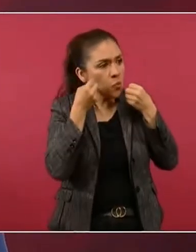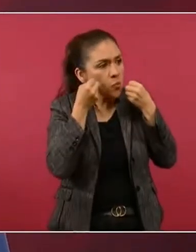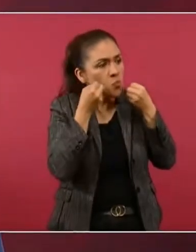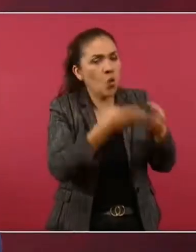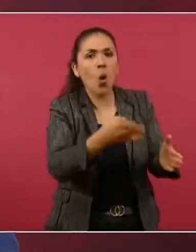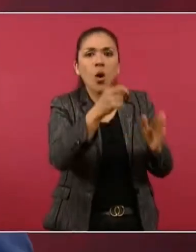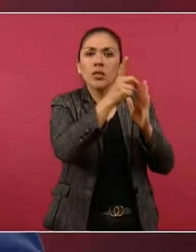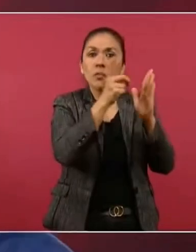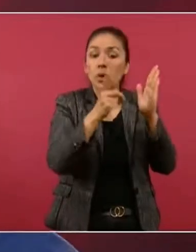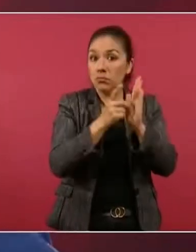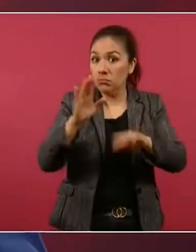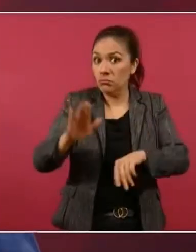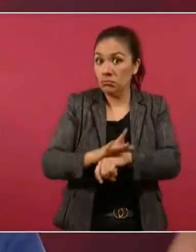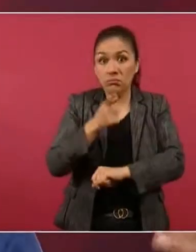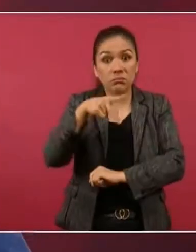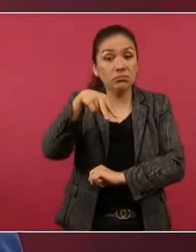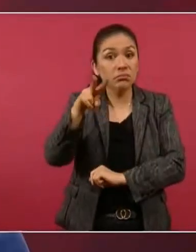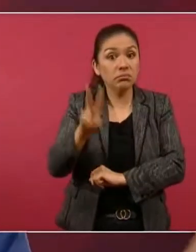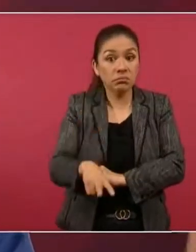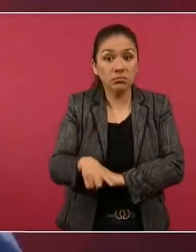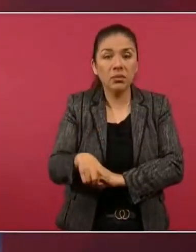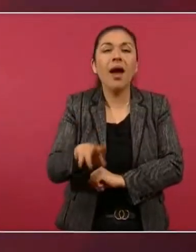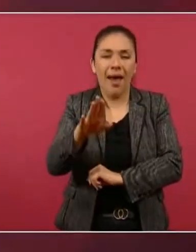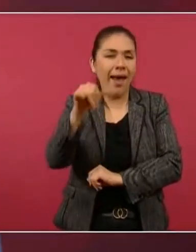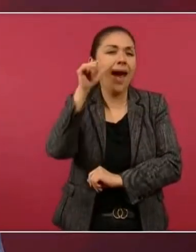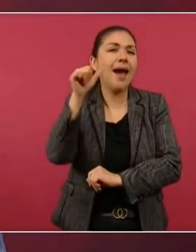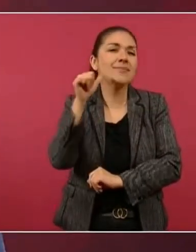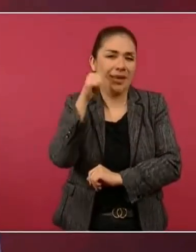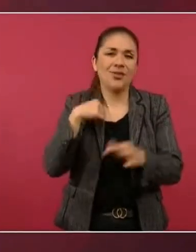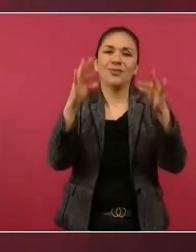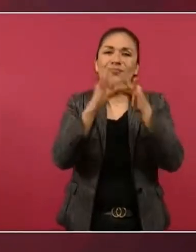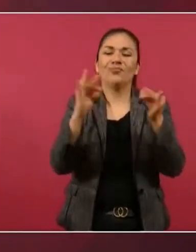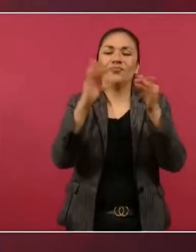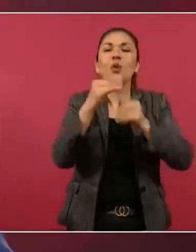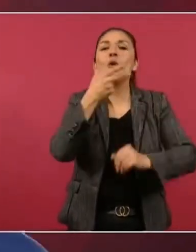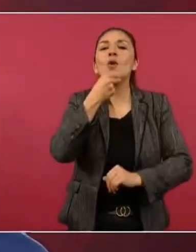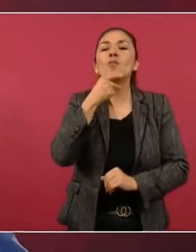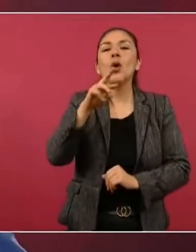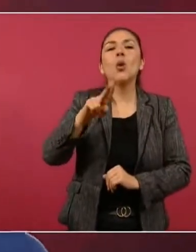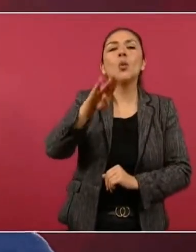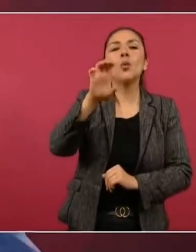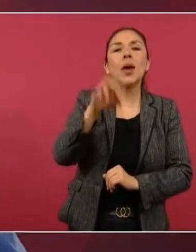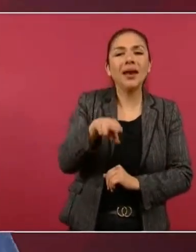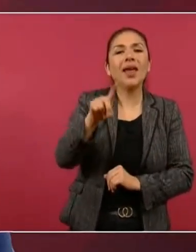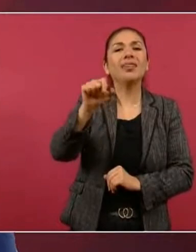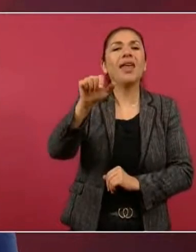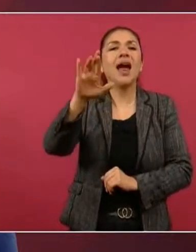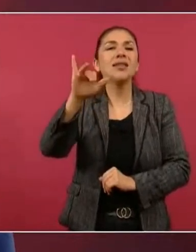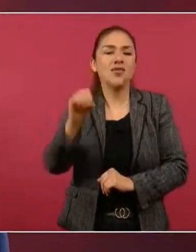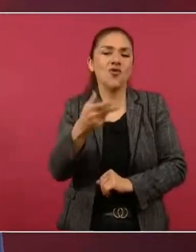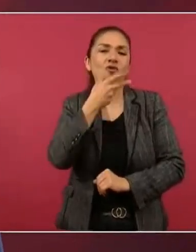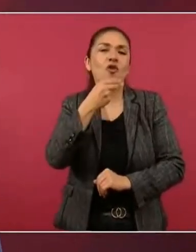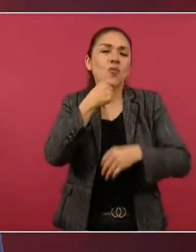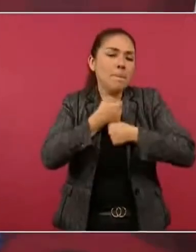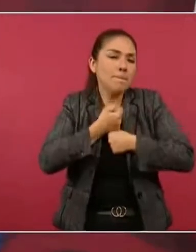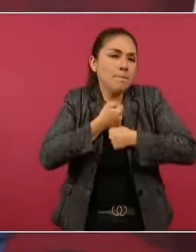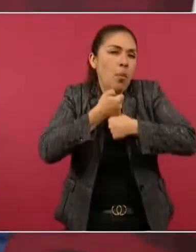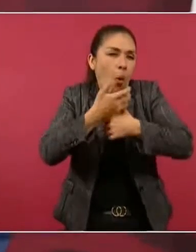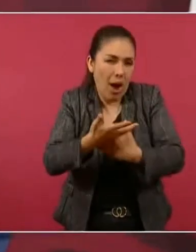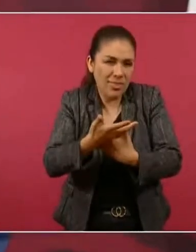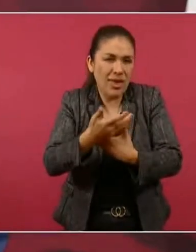este porque es ayer hablábamos de Rubén Darío un poeta nicaragüense